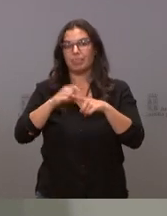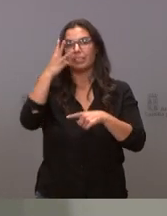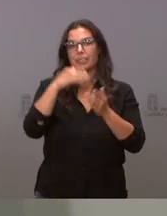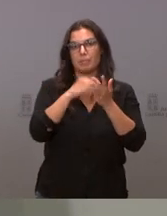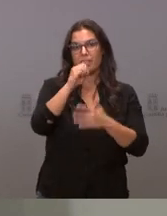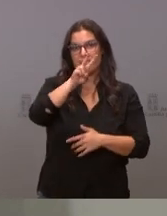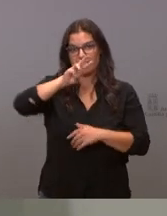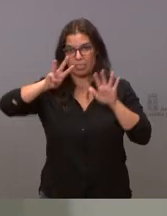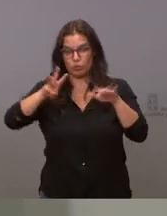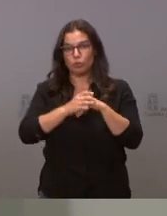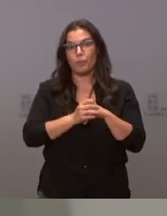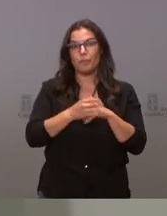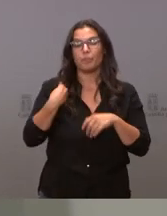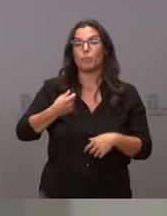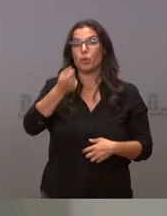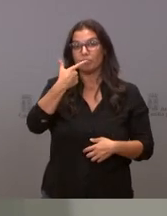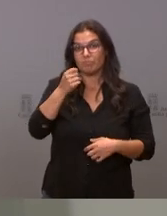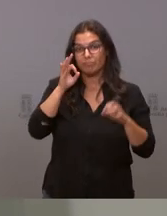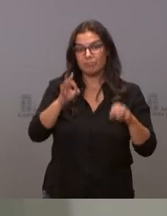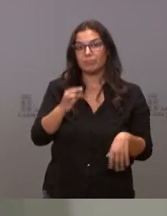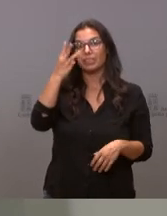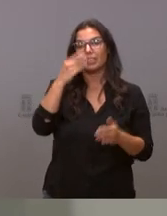fármacos de la orden de 7570